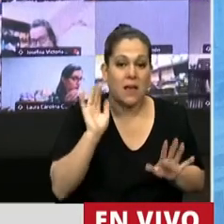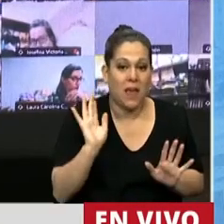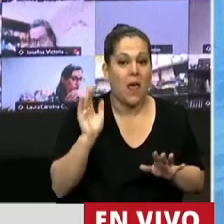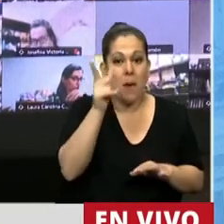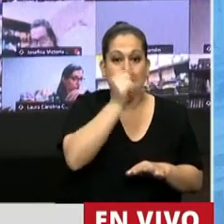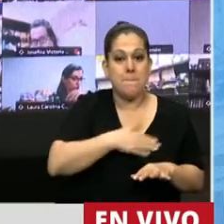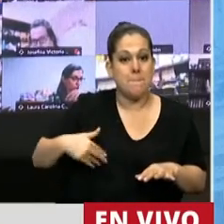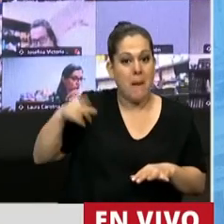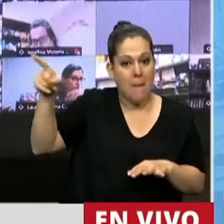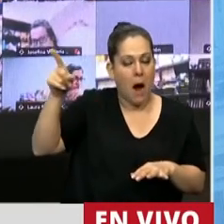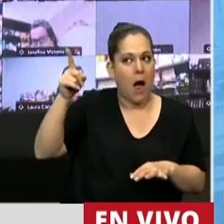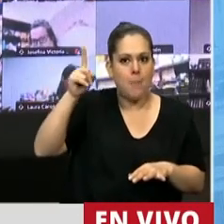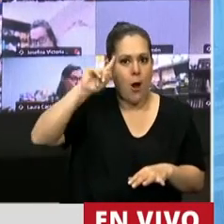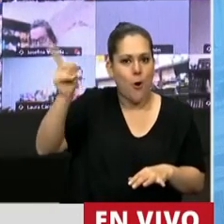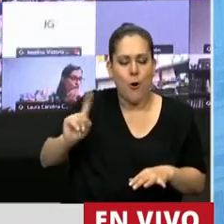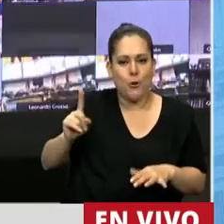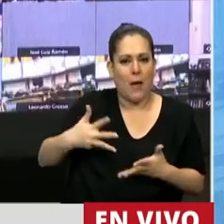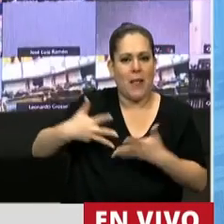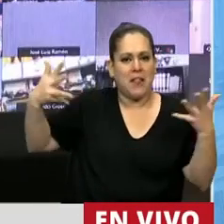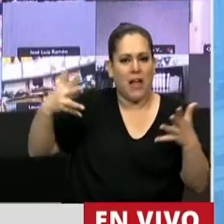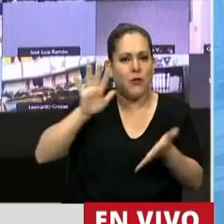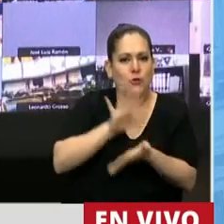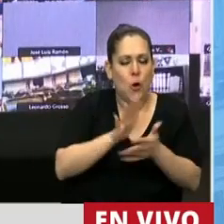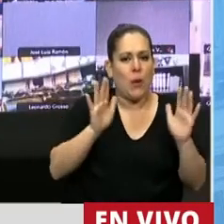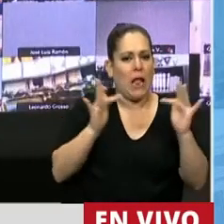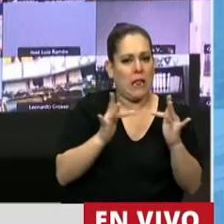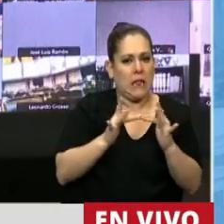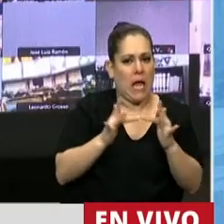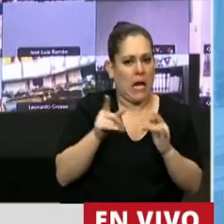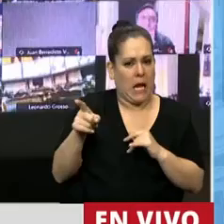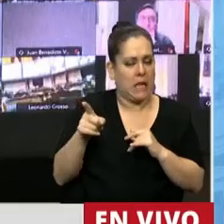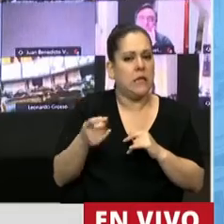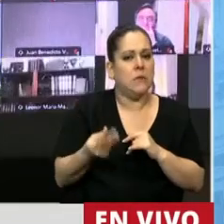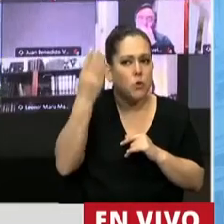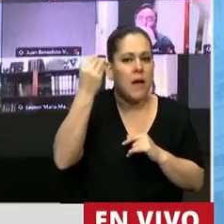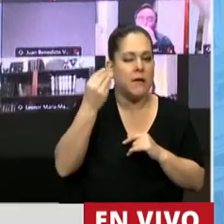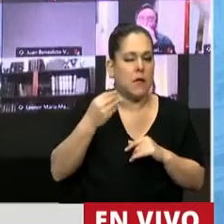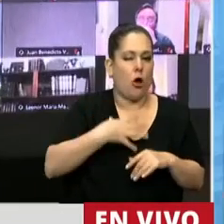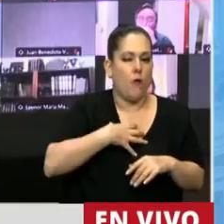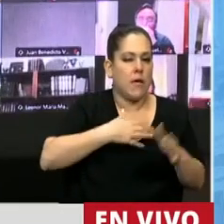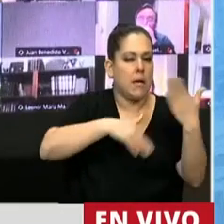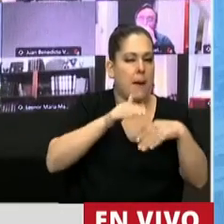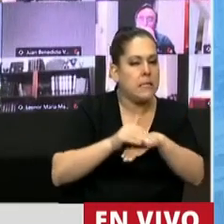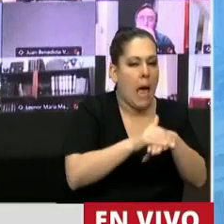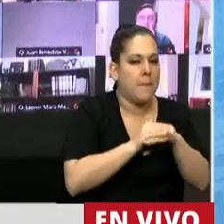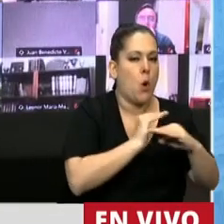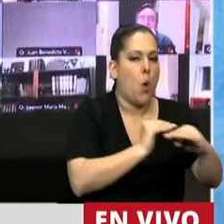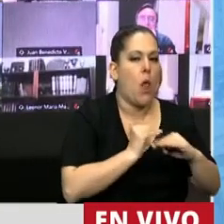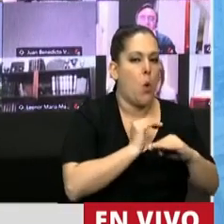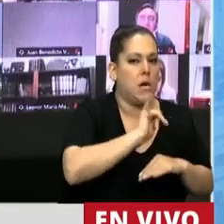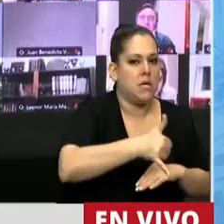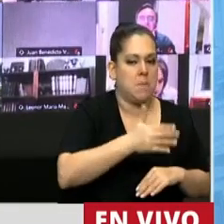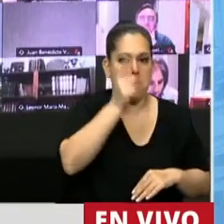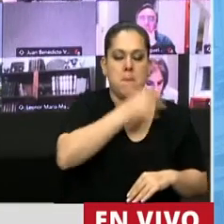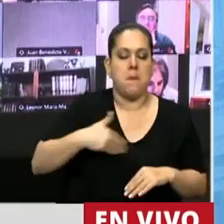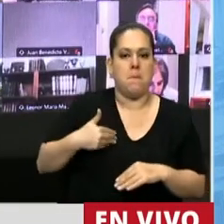los padres no conocen tanto sobre toda la herramienta de lo que es internet y suelen confiar más en sus pares. Es por eso que nos parece que la herramienta que estamos